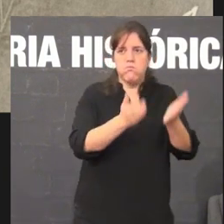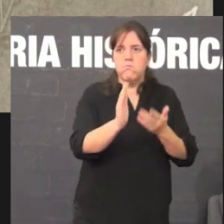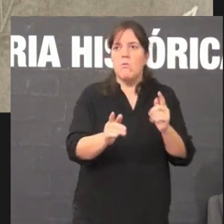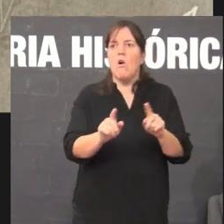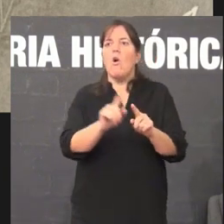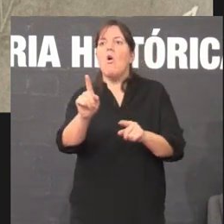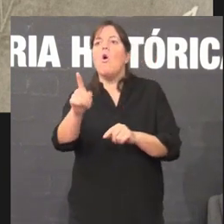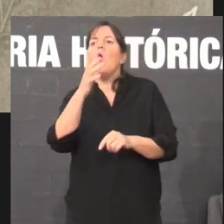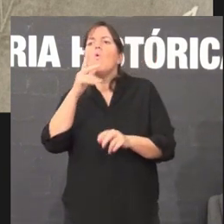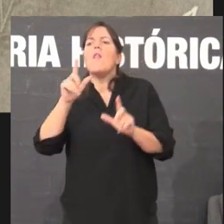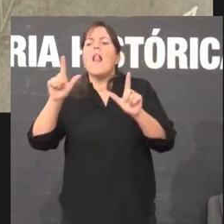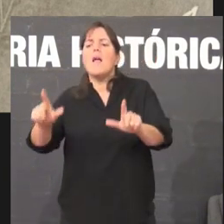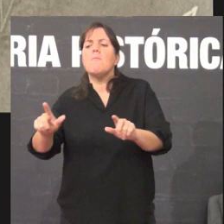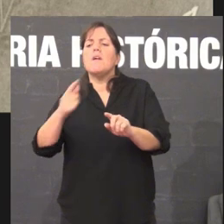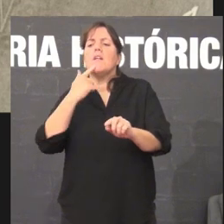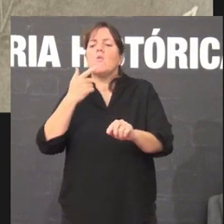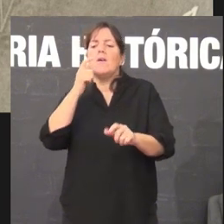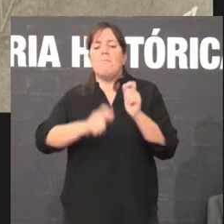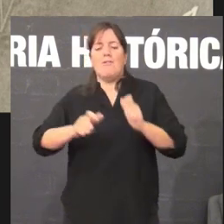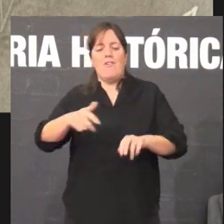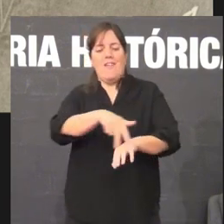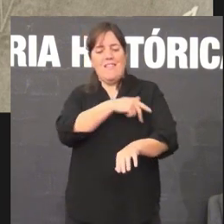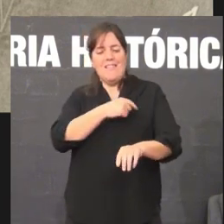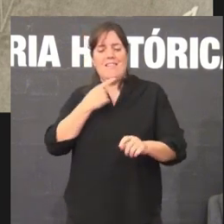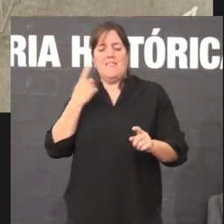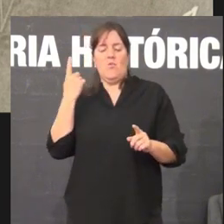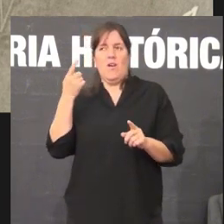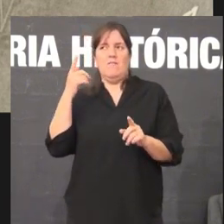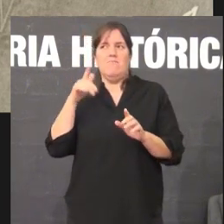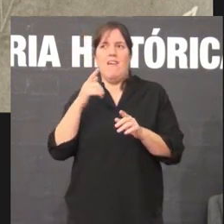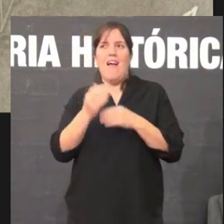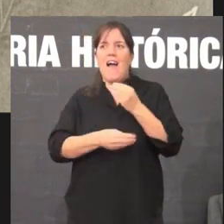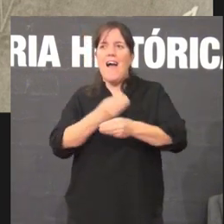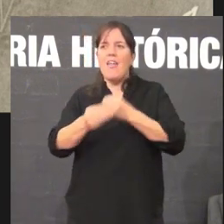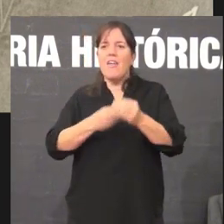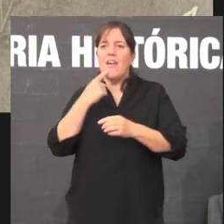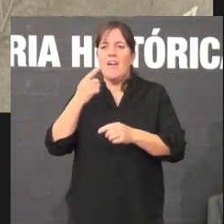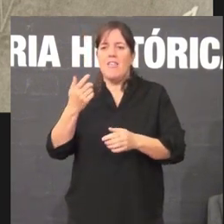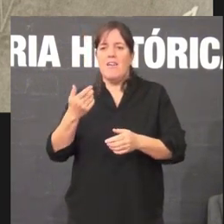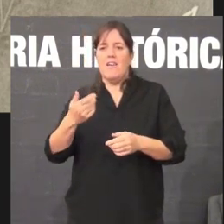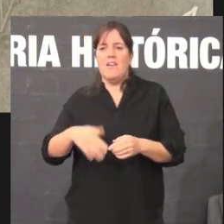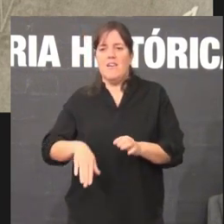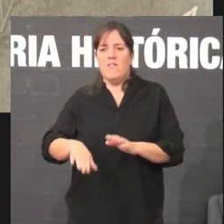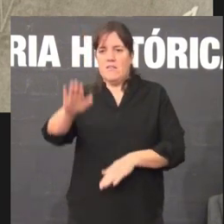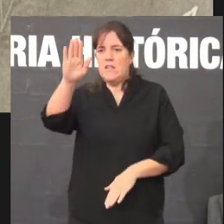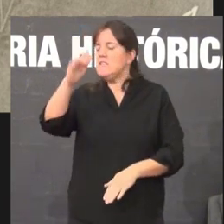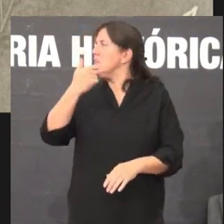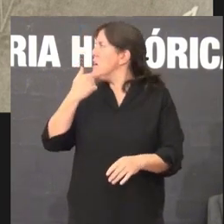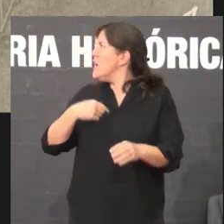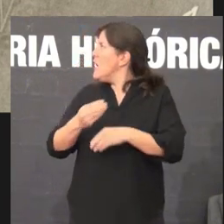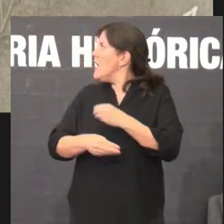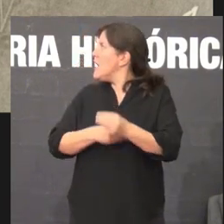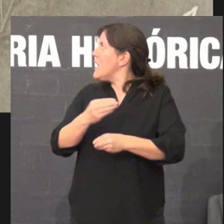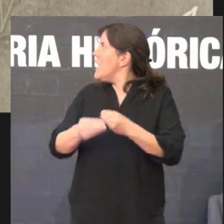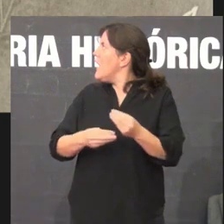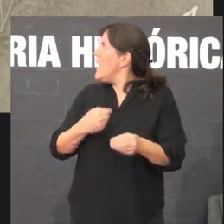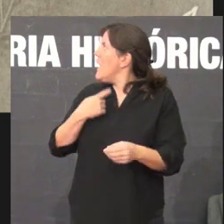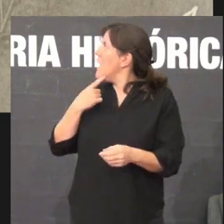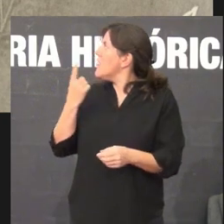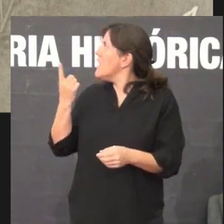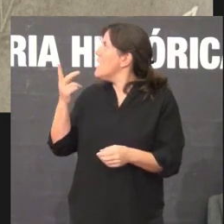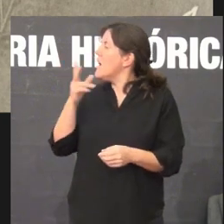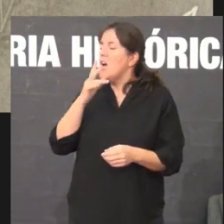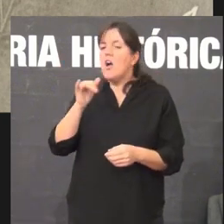cal os franquistas, os fascistas, os golpistas, van profanála para escribir o iota enriba do xé